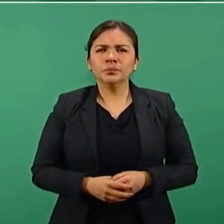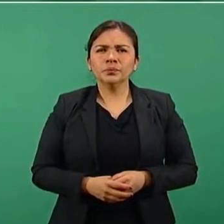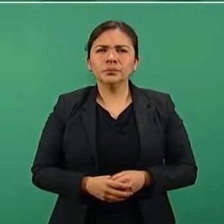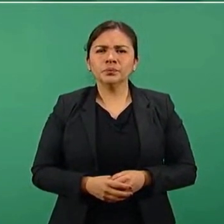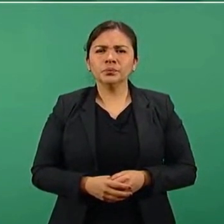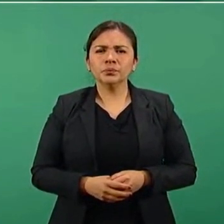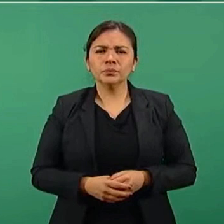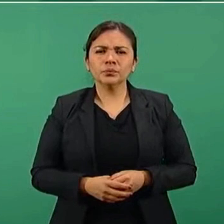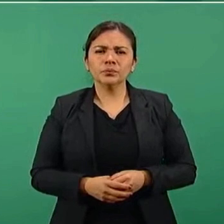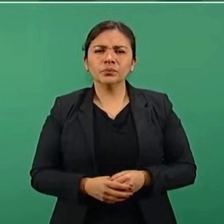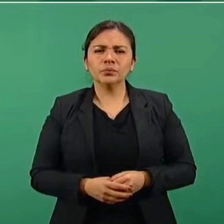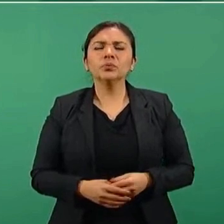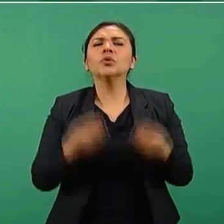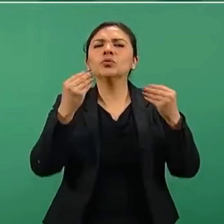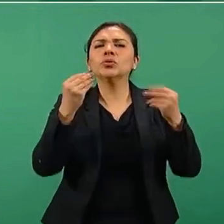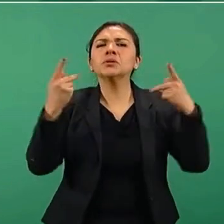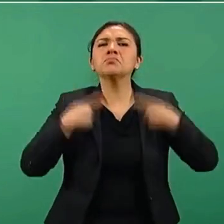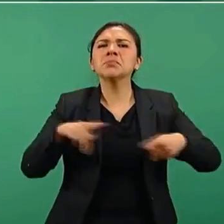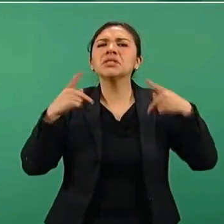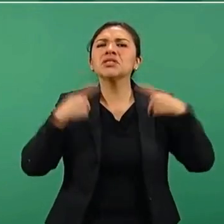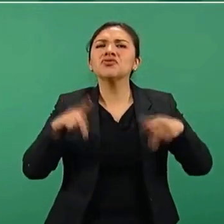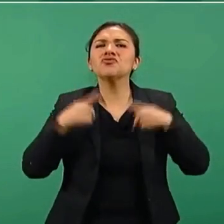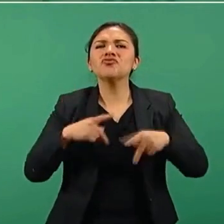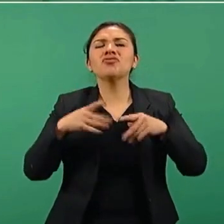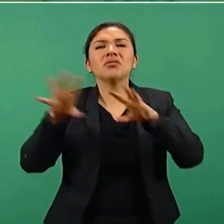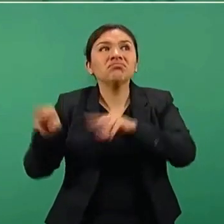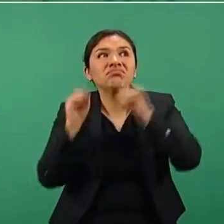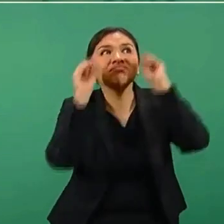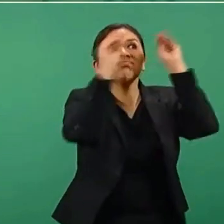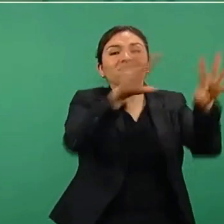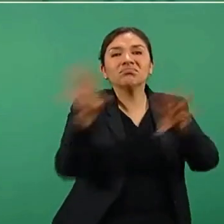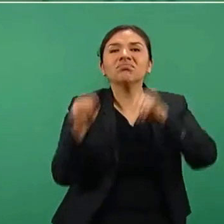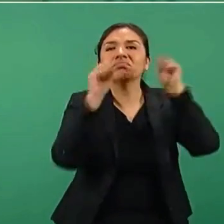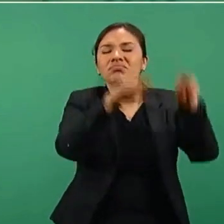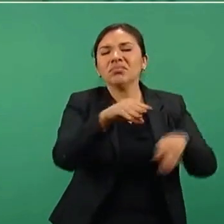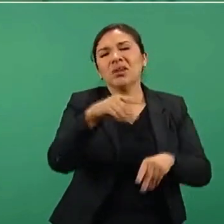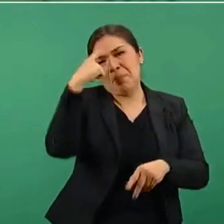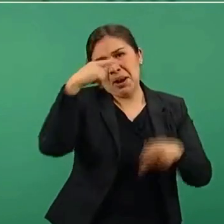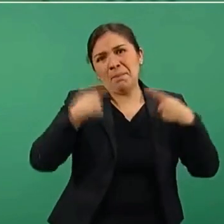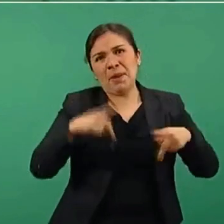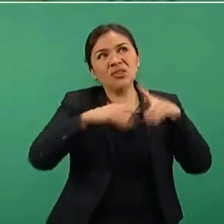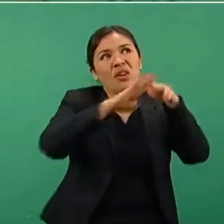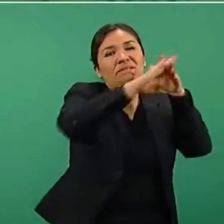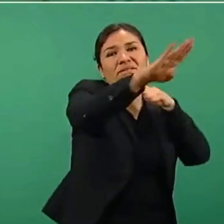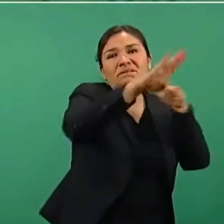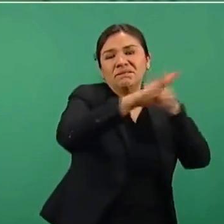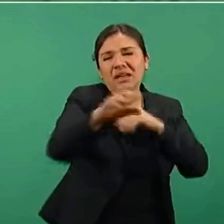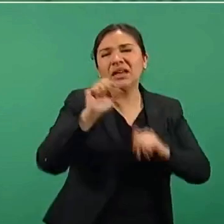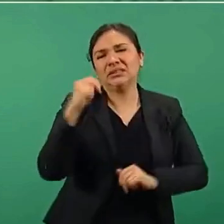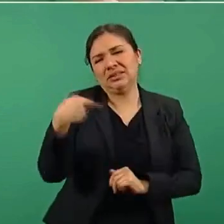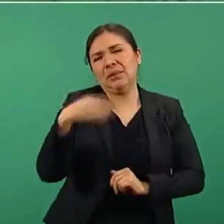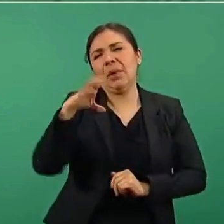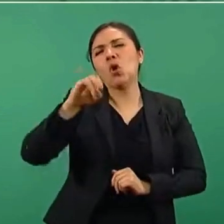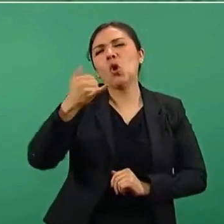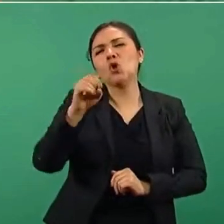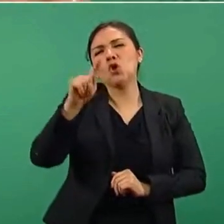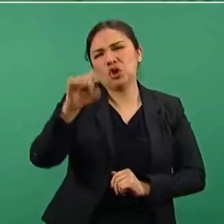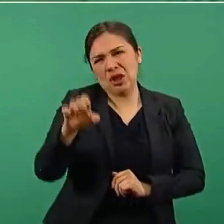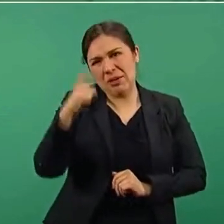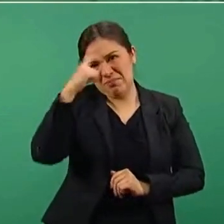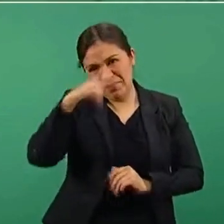traficantes de personas, coyotes que animan a la gente a decir, ahora